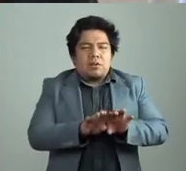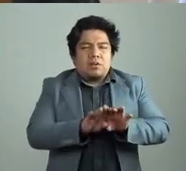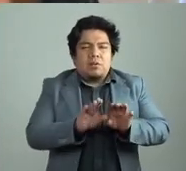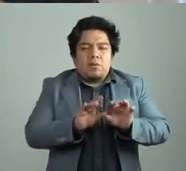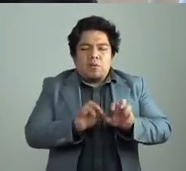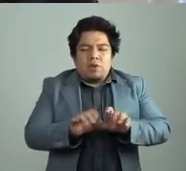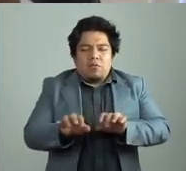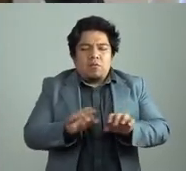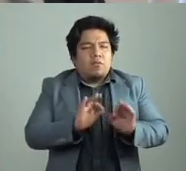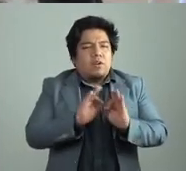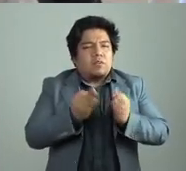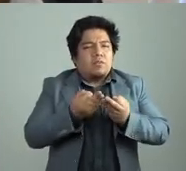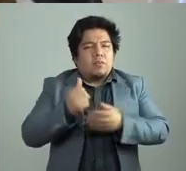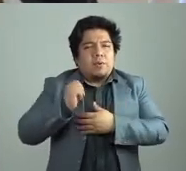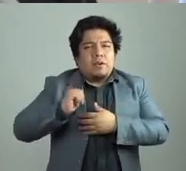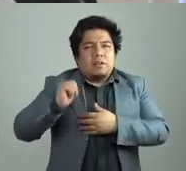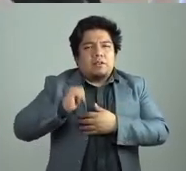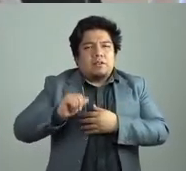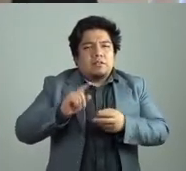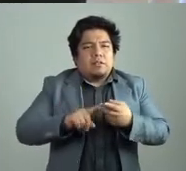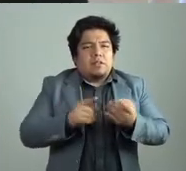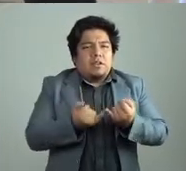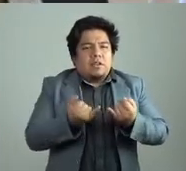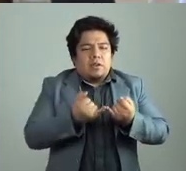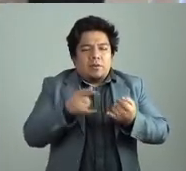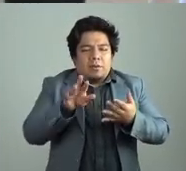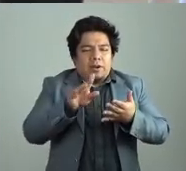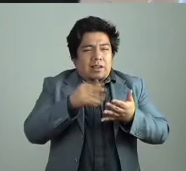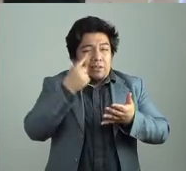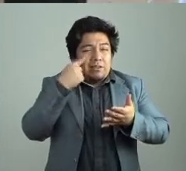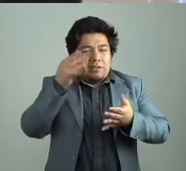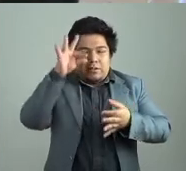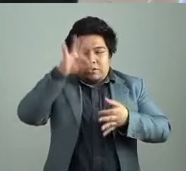hecho de estar con la tinta, el olor a la tinta, el